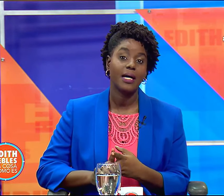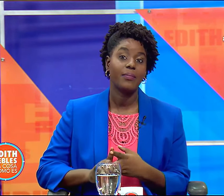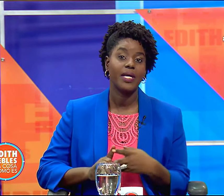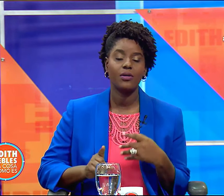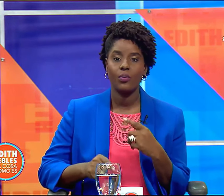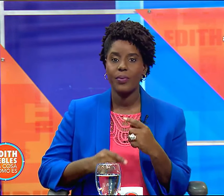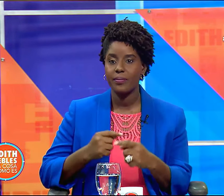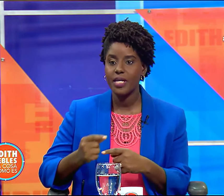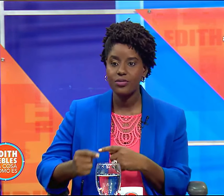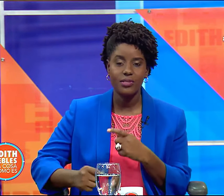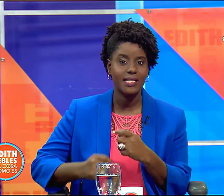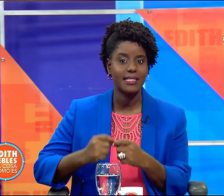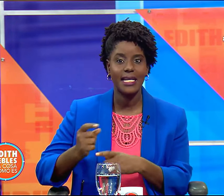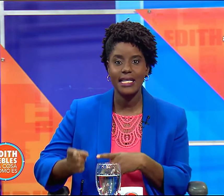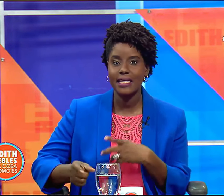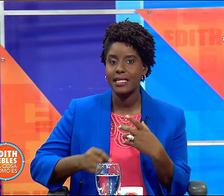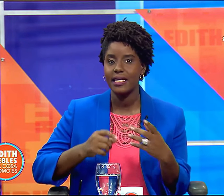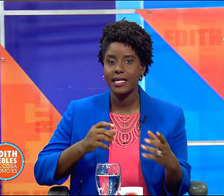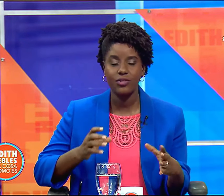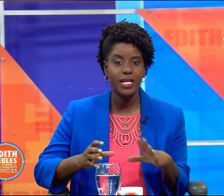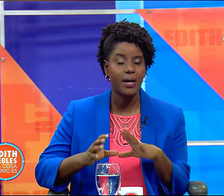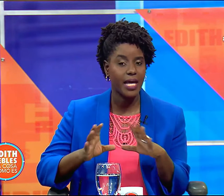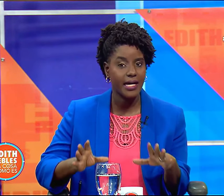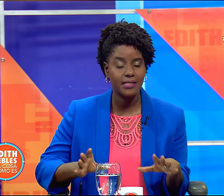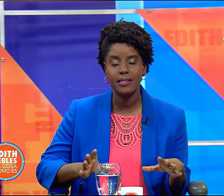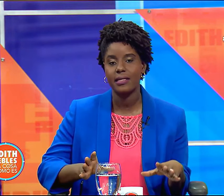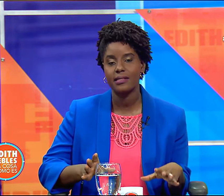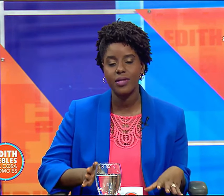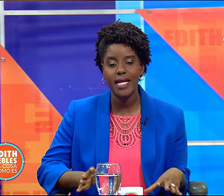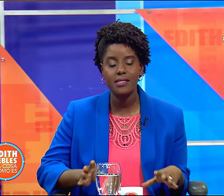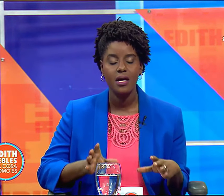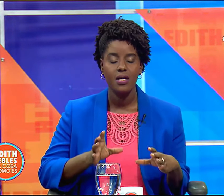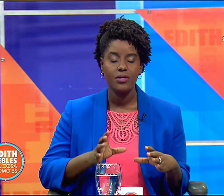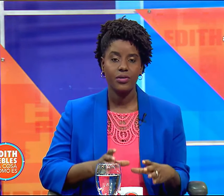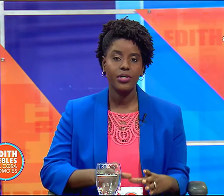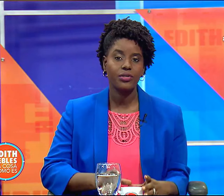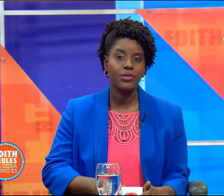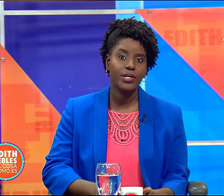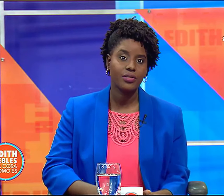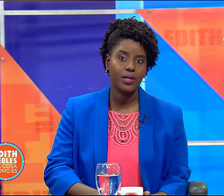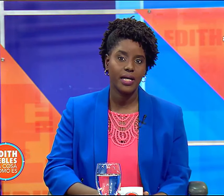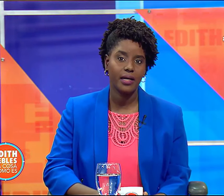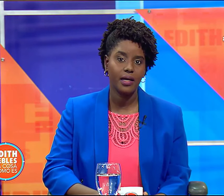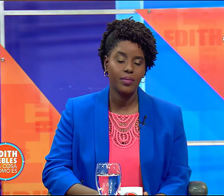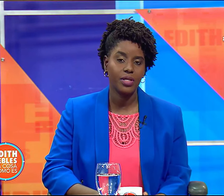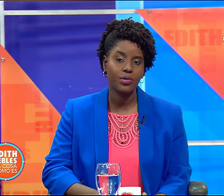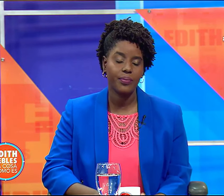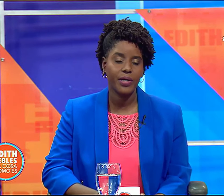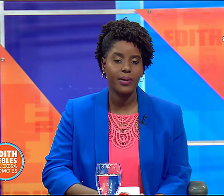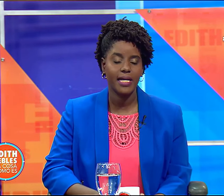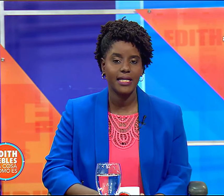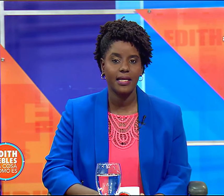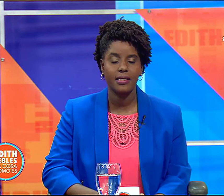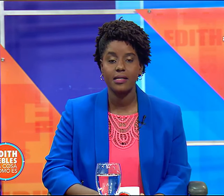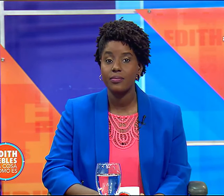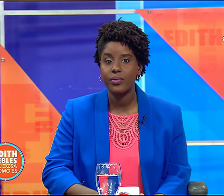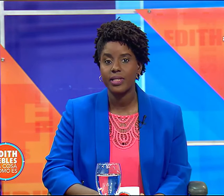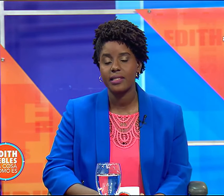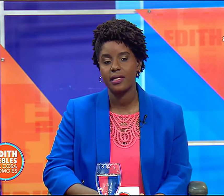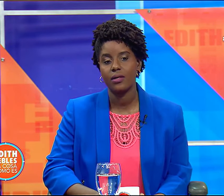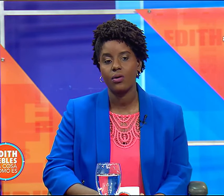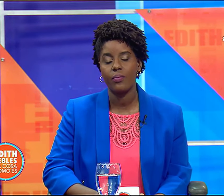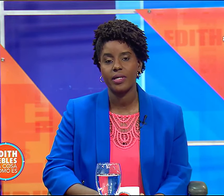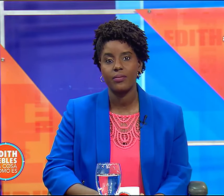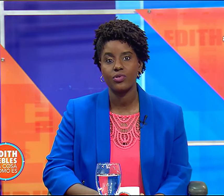También los permisos, las salidas de delegaciones a viajes internacionales. Yo creo que todo esto que el ministro explicó en el día de ayer es